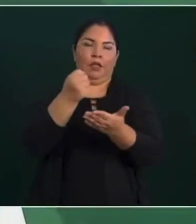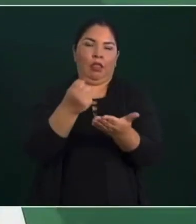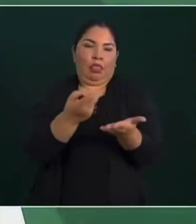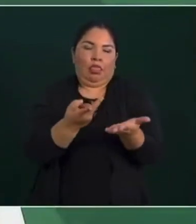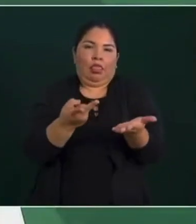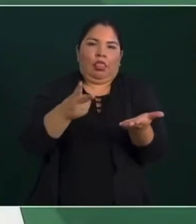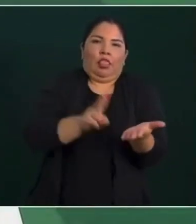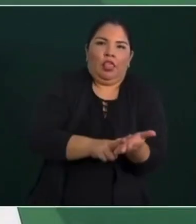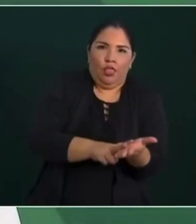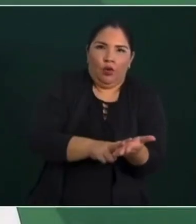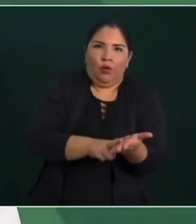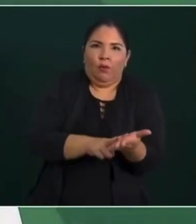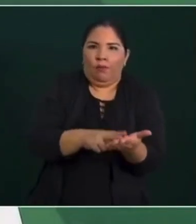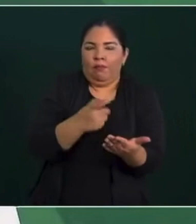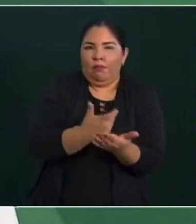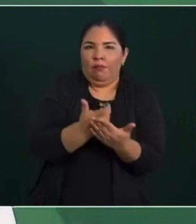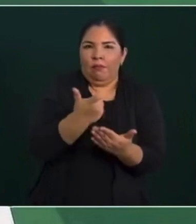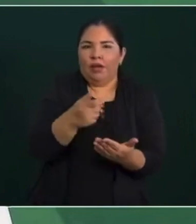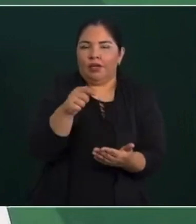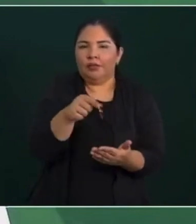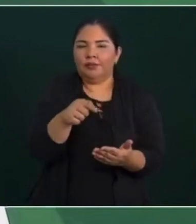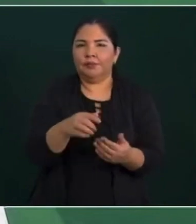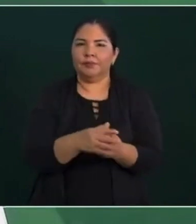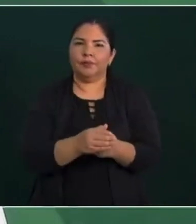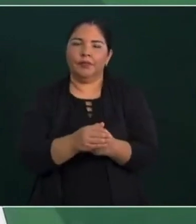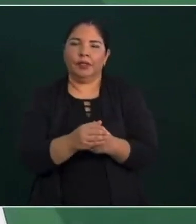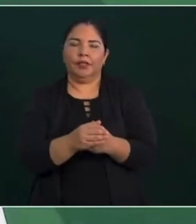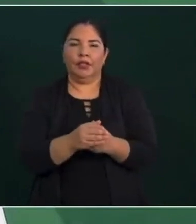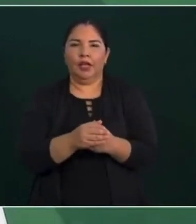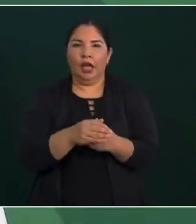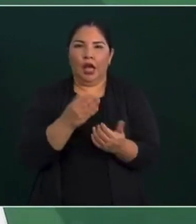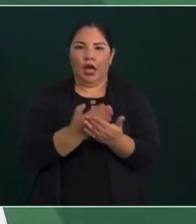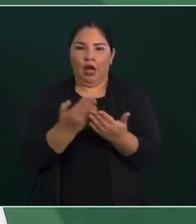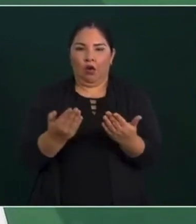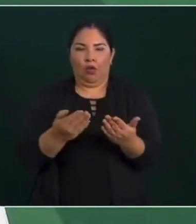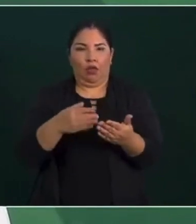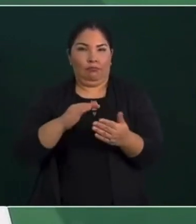doble de lo que reciben en la actualidad.